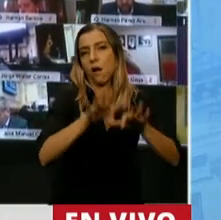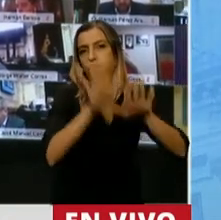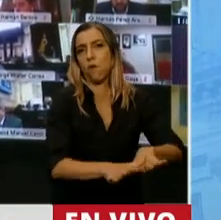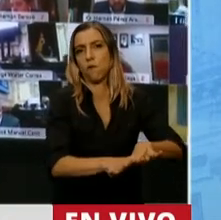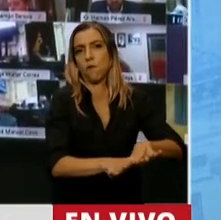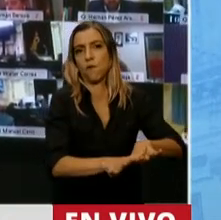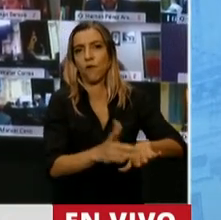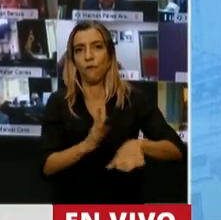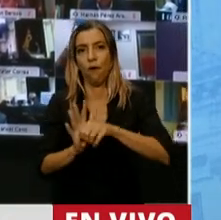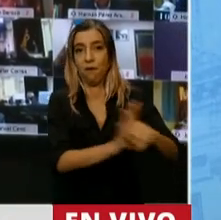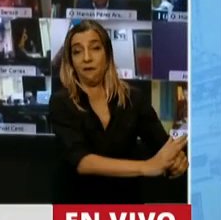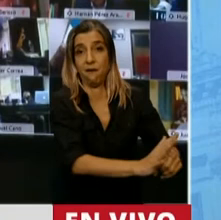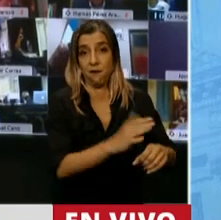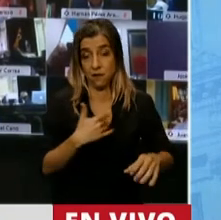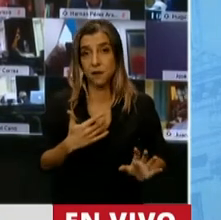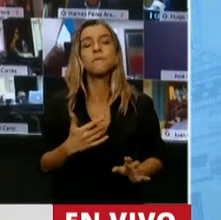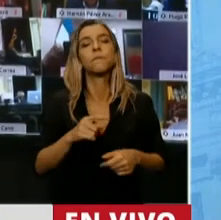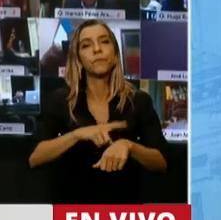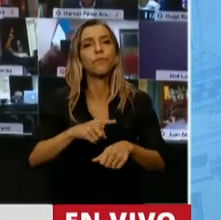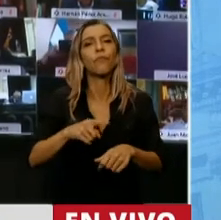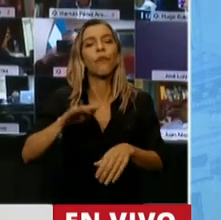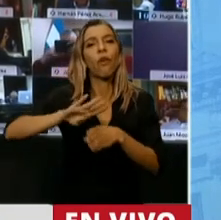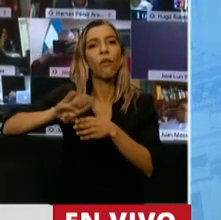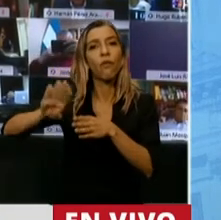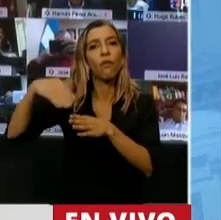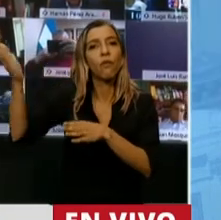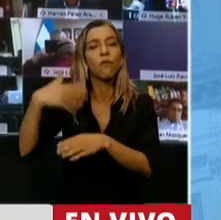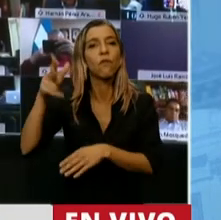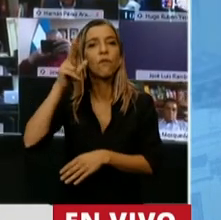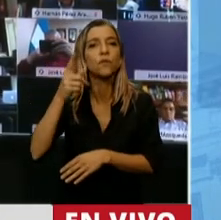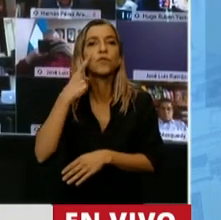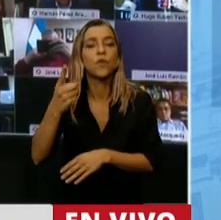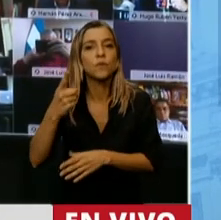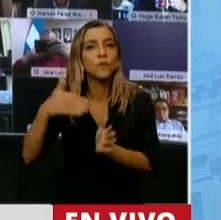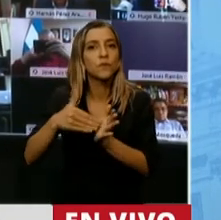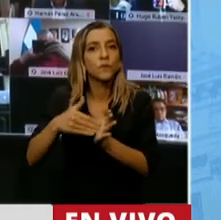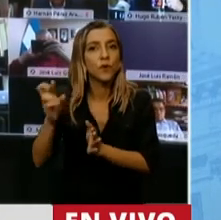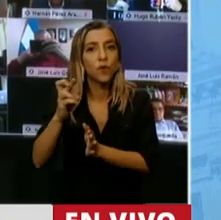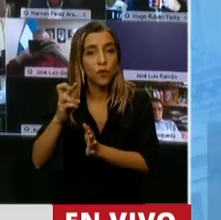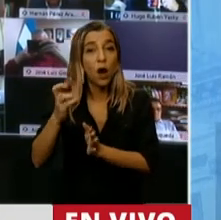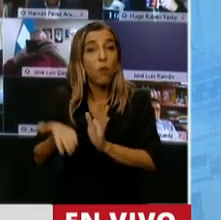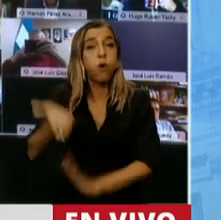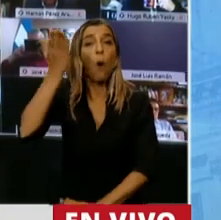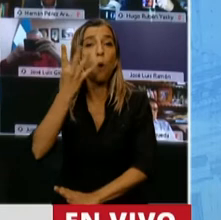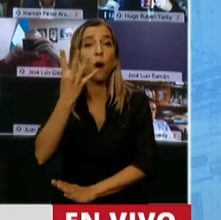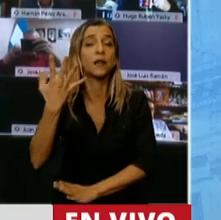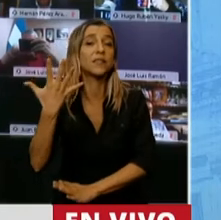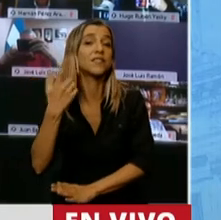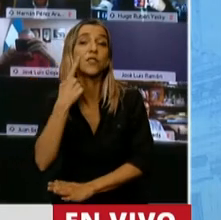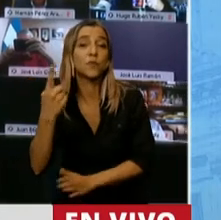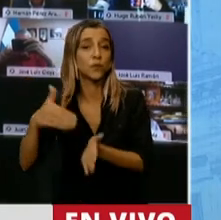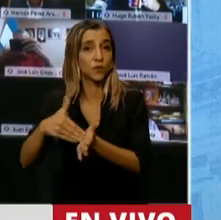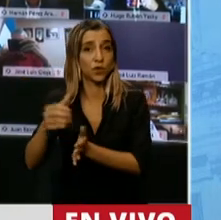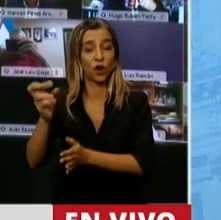La deuda externa pasó de 8 mil millones de dólares a 45 mil millones, Presidente. Los especuladores financieros,